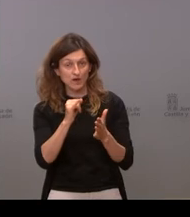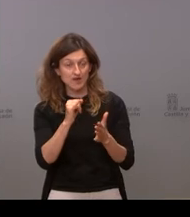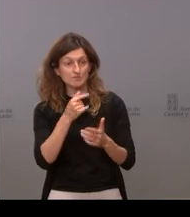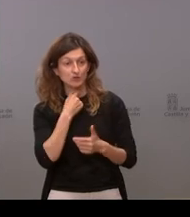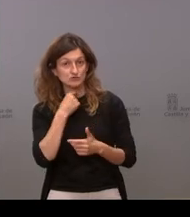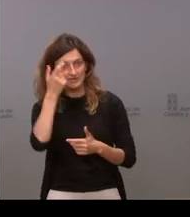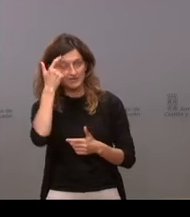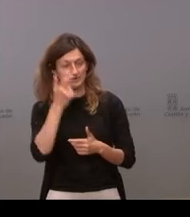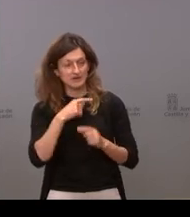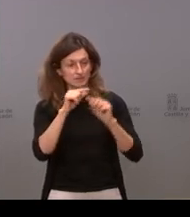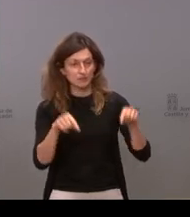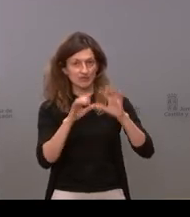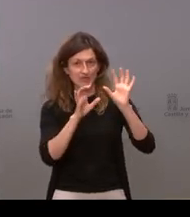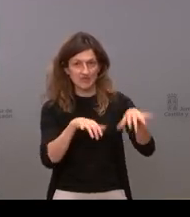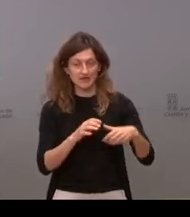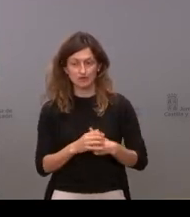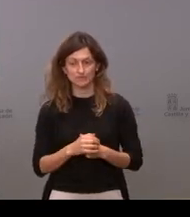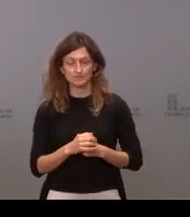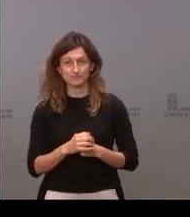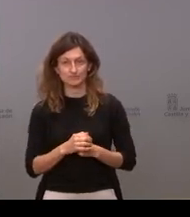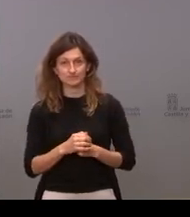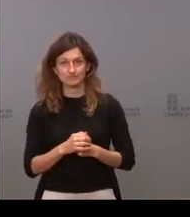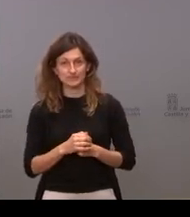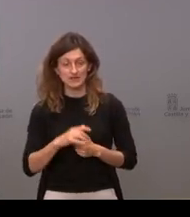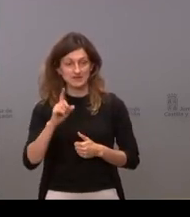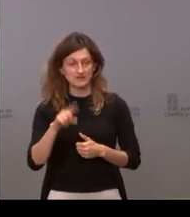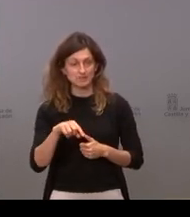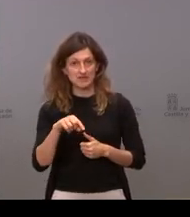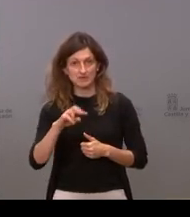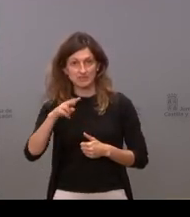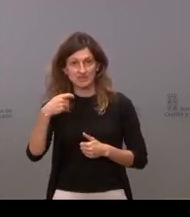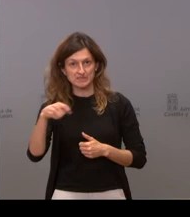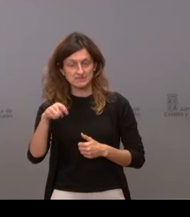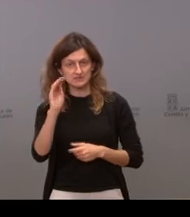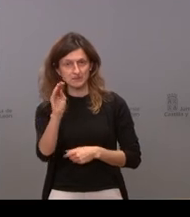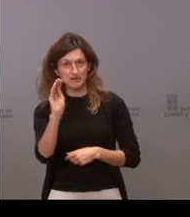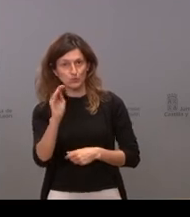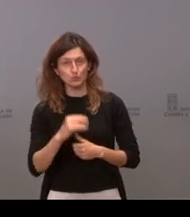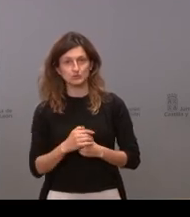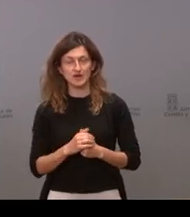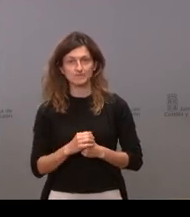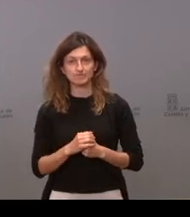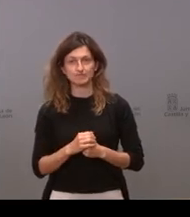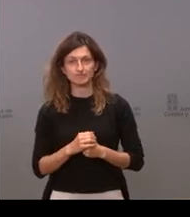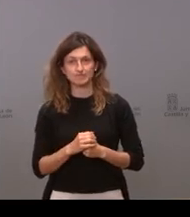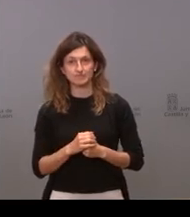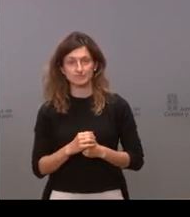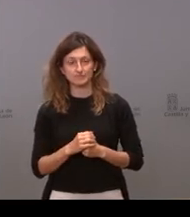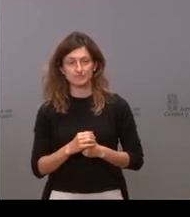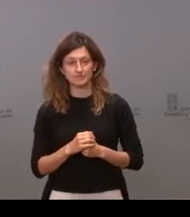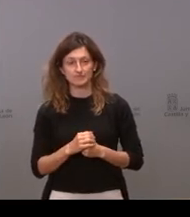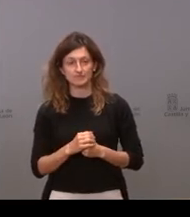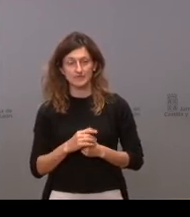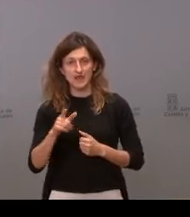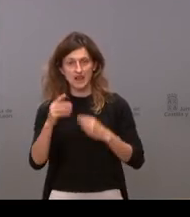saberlos de la provincia de León si es posible preguntaría al portavoz y al vicepresidente por un razonamiento que ha realizado